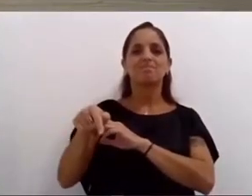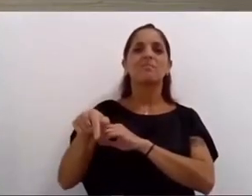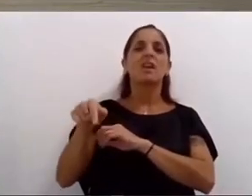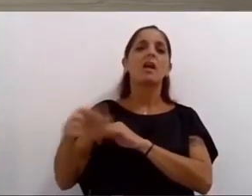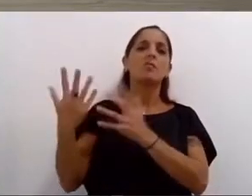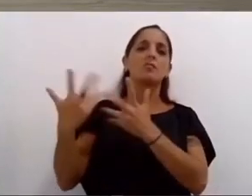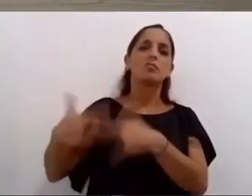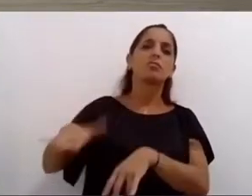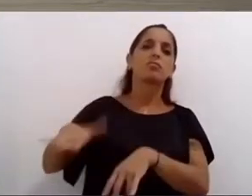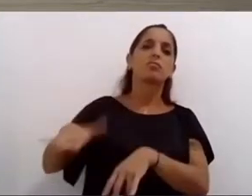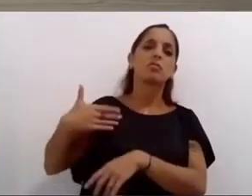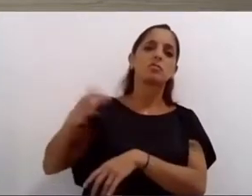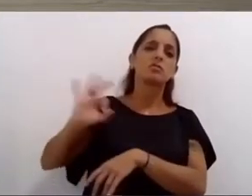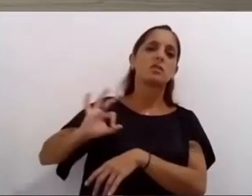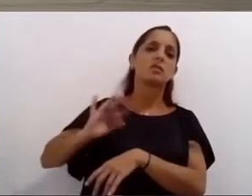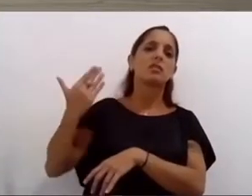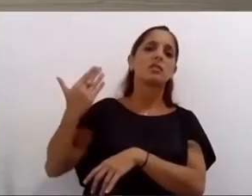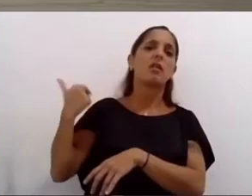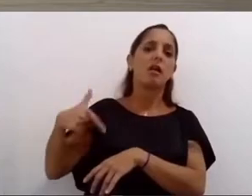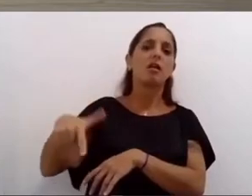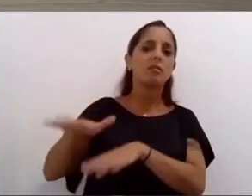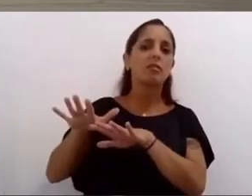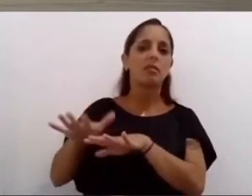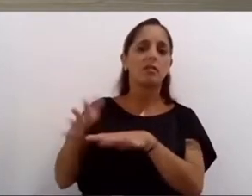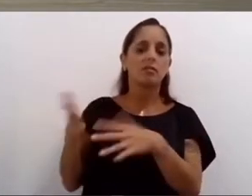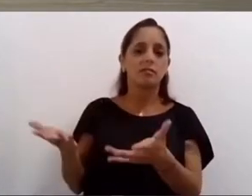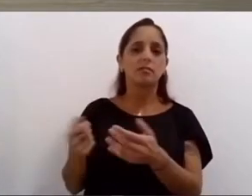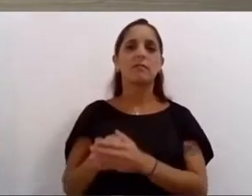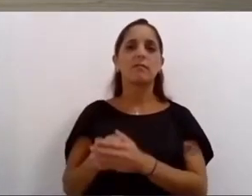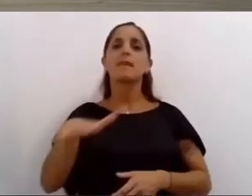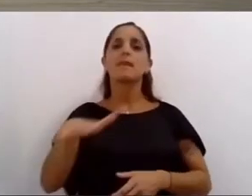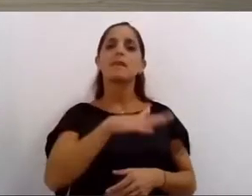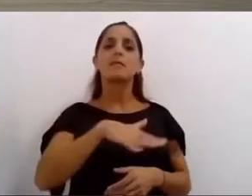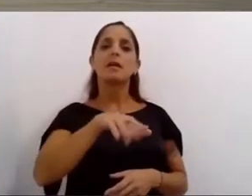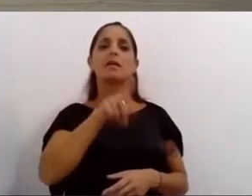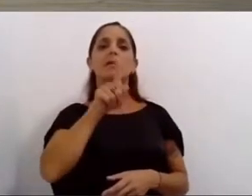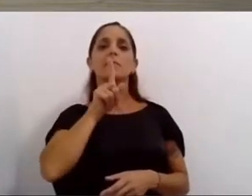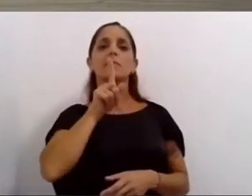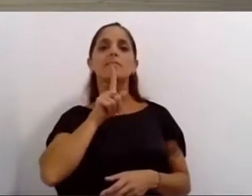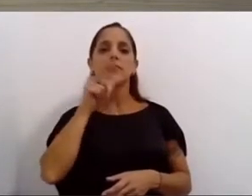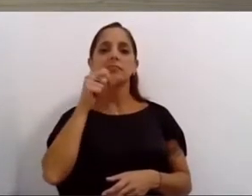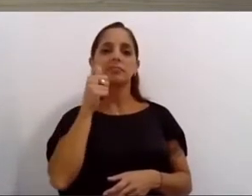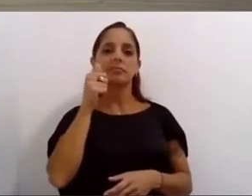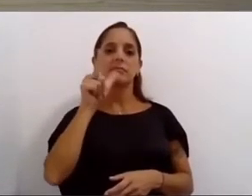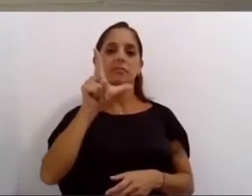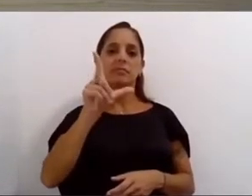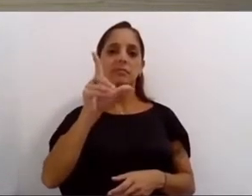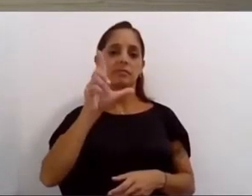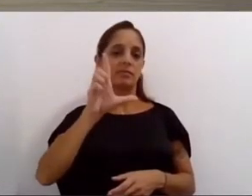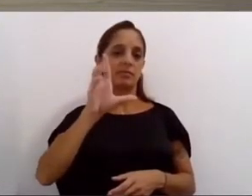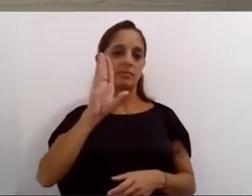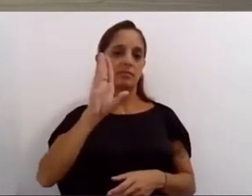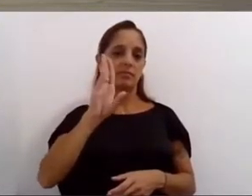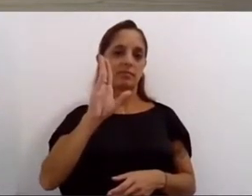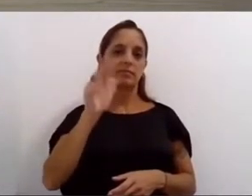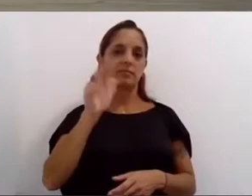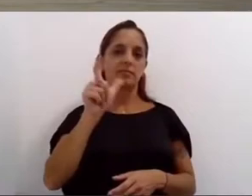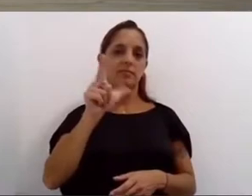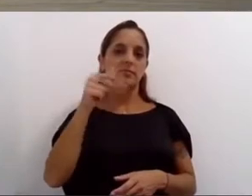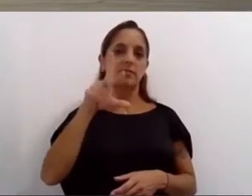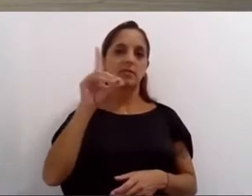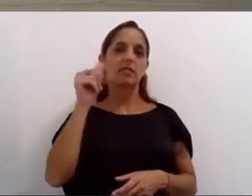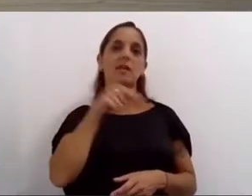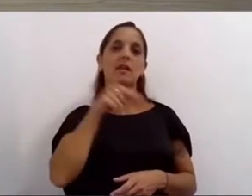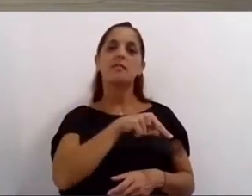y la de tablada porque en una conversión con el ministro de desarrollo social vamos a completar en tablada